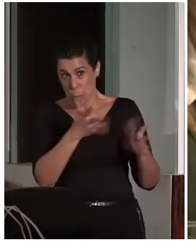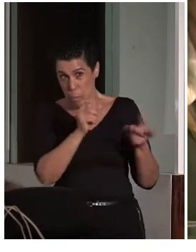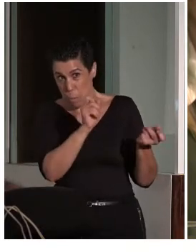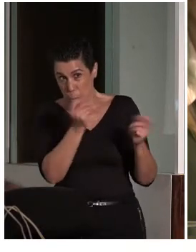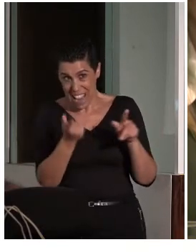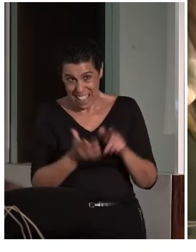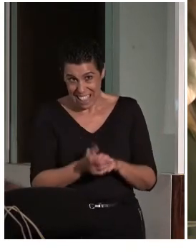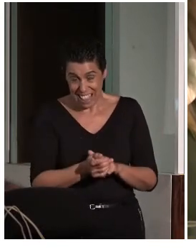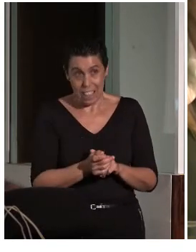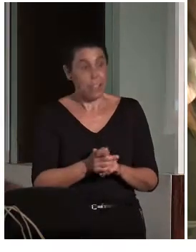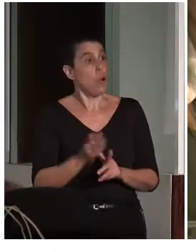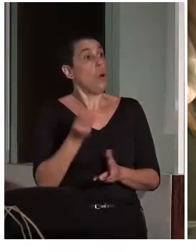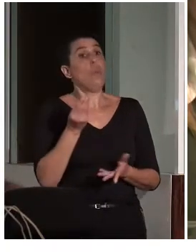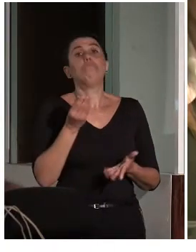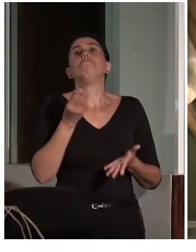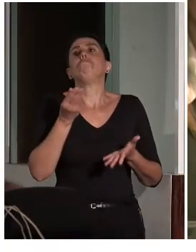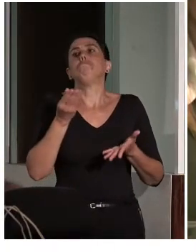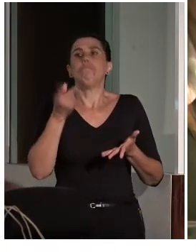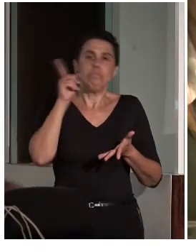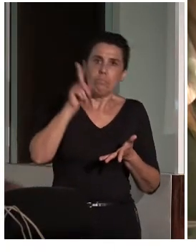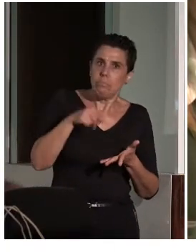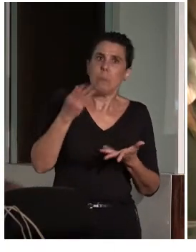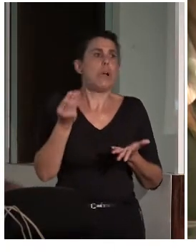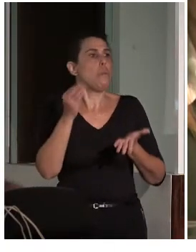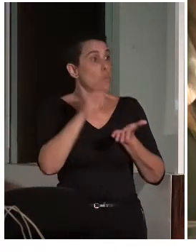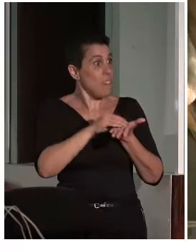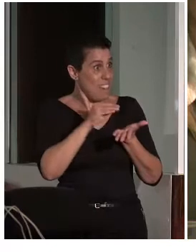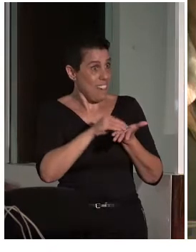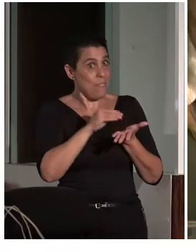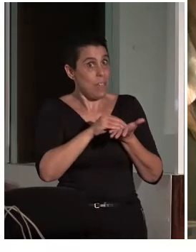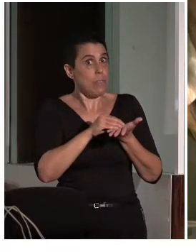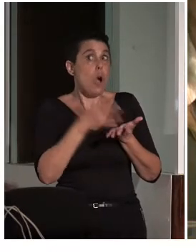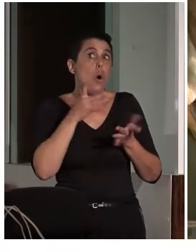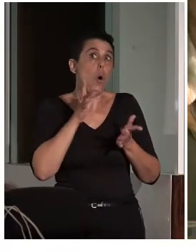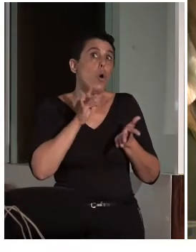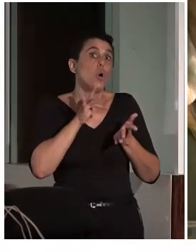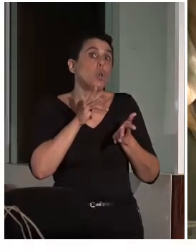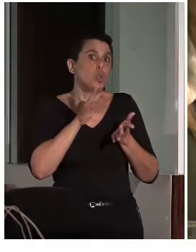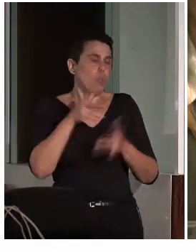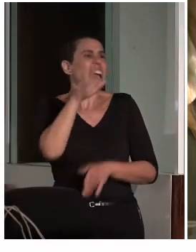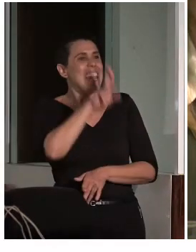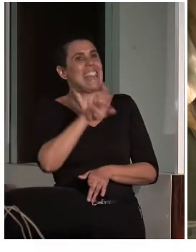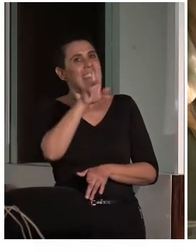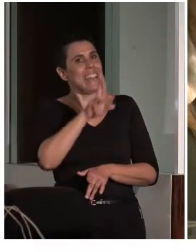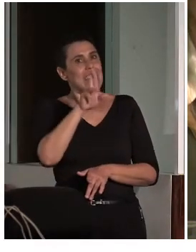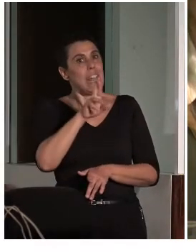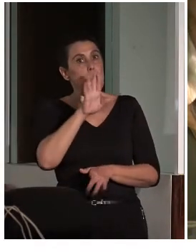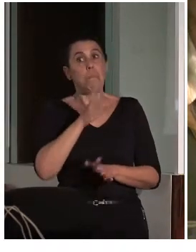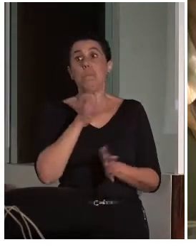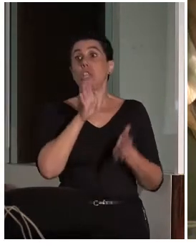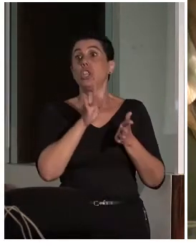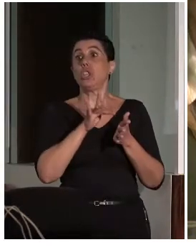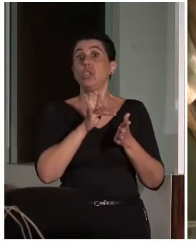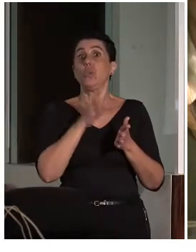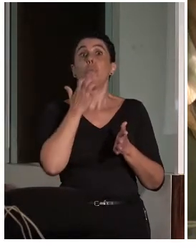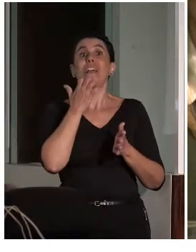También, en muchos casos, en bastantes casos, sobre todo, repito, en los que tienen la enfermedad